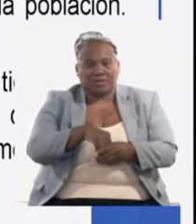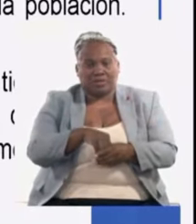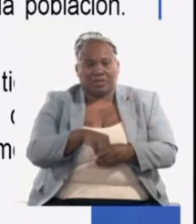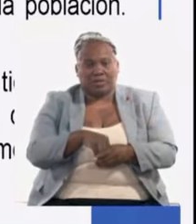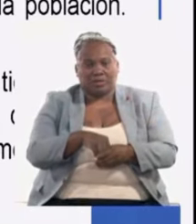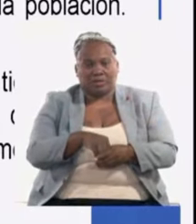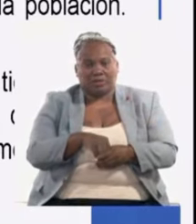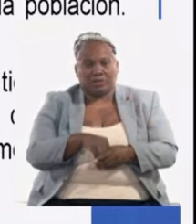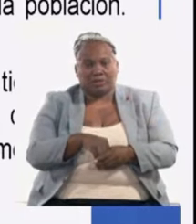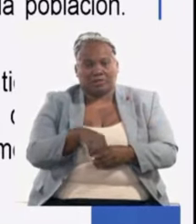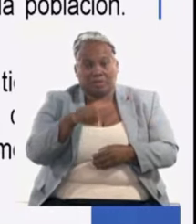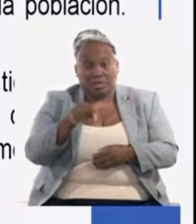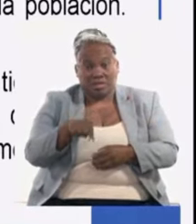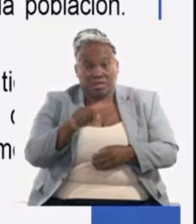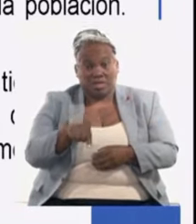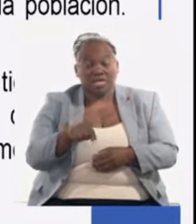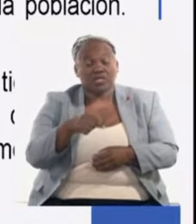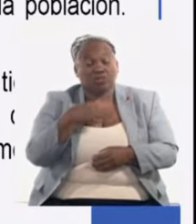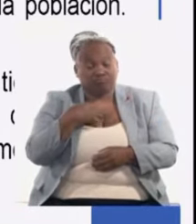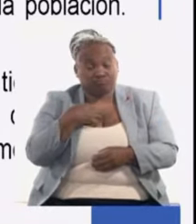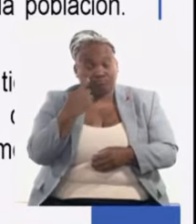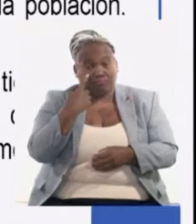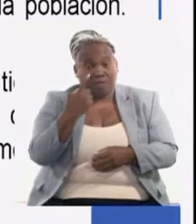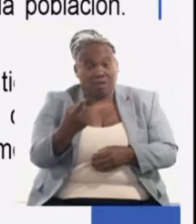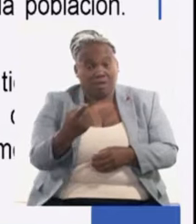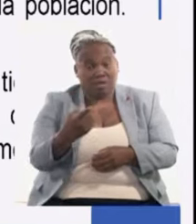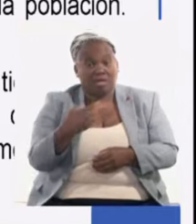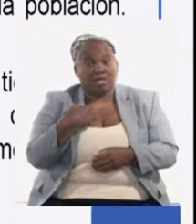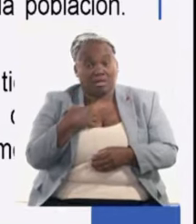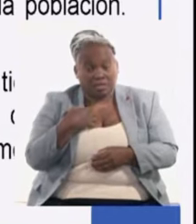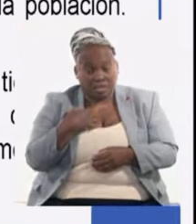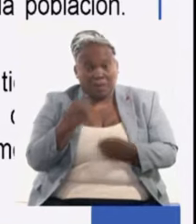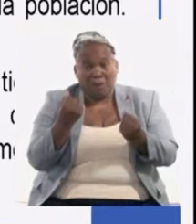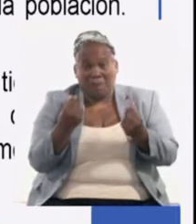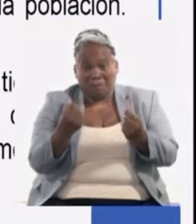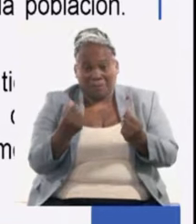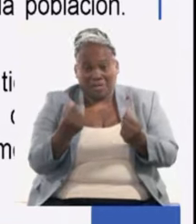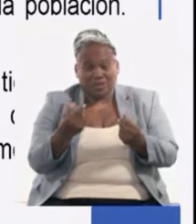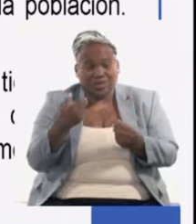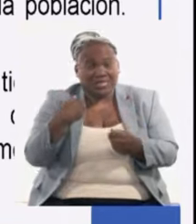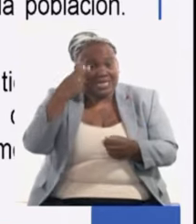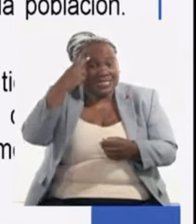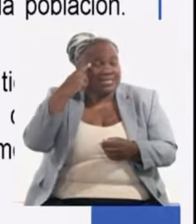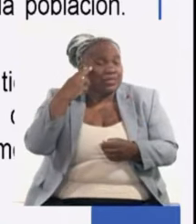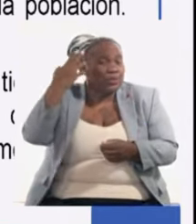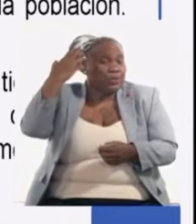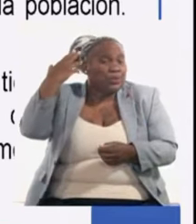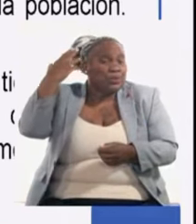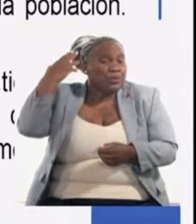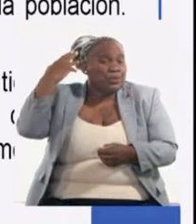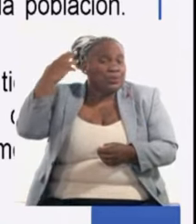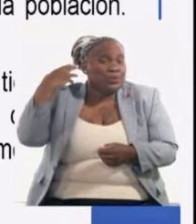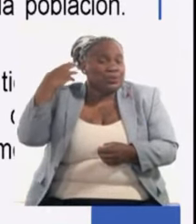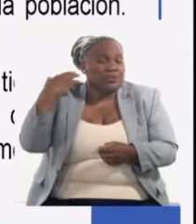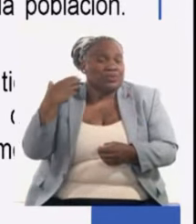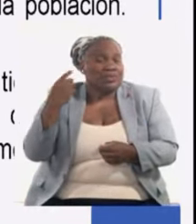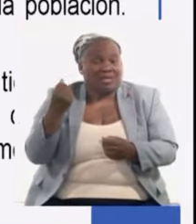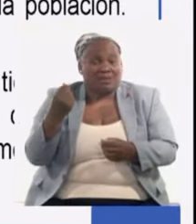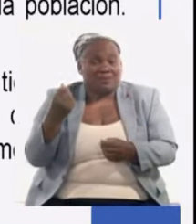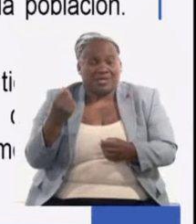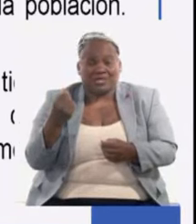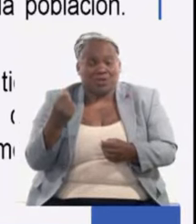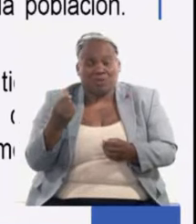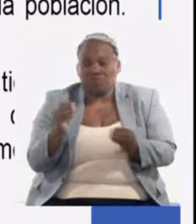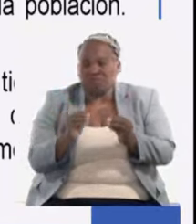es una cuestión que tenemos que abordar tenemos un grupo de precios en la economía que se nos han quedado rezagados un grupo de precios que hoy no responden a los